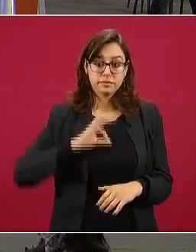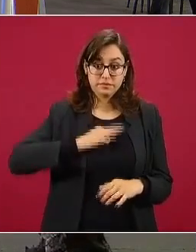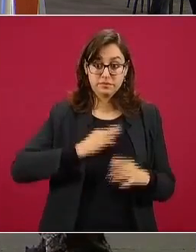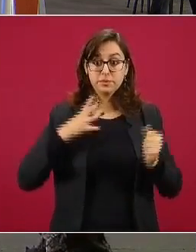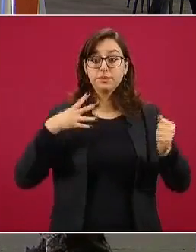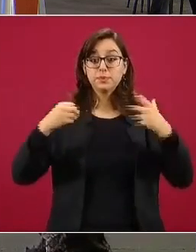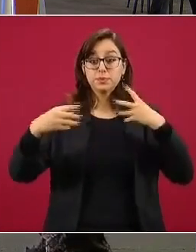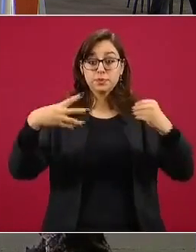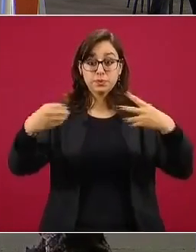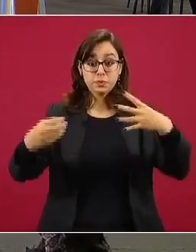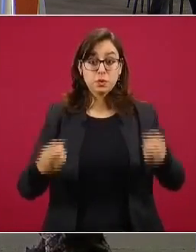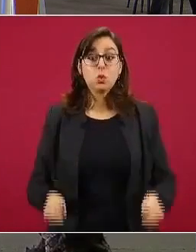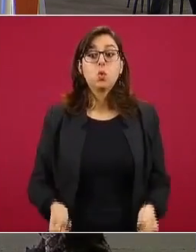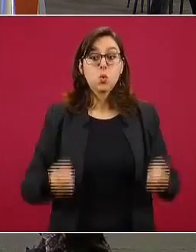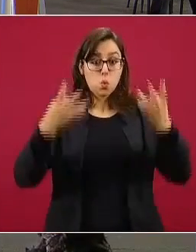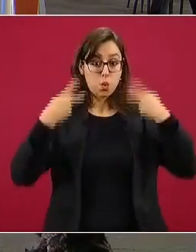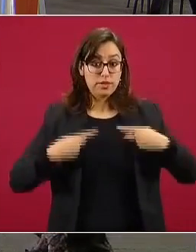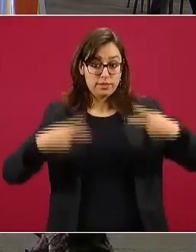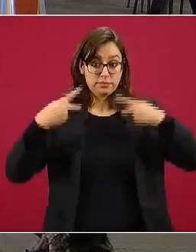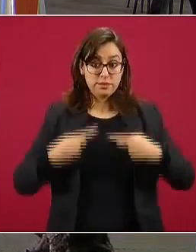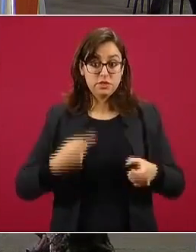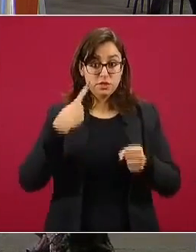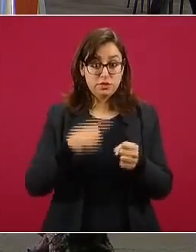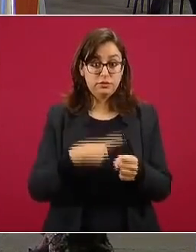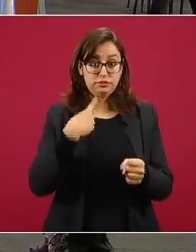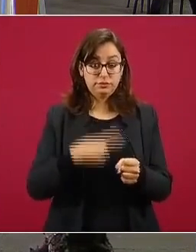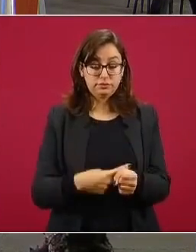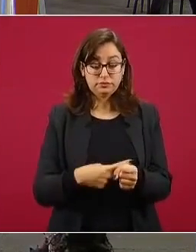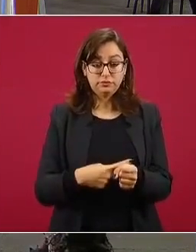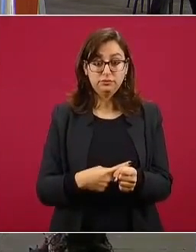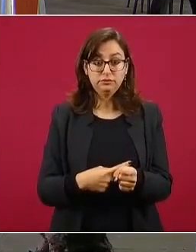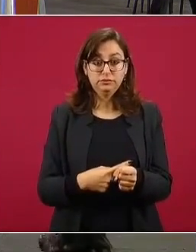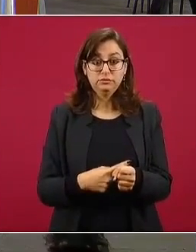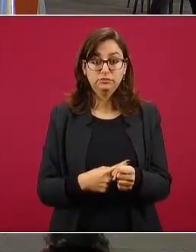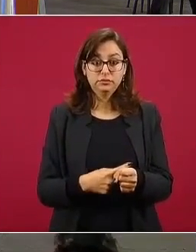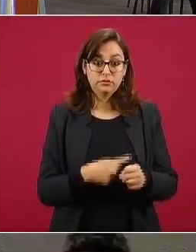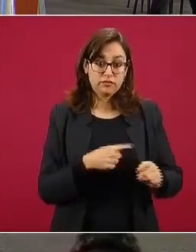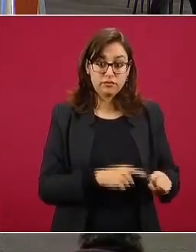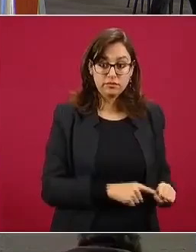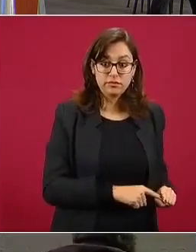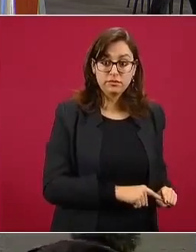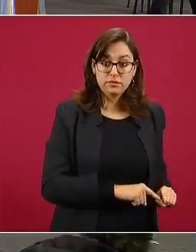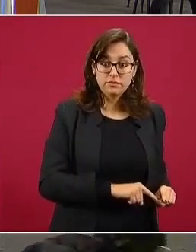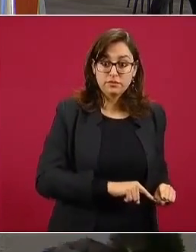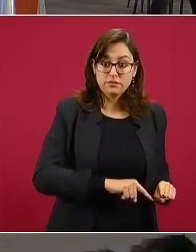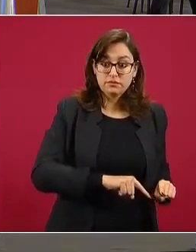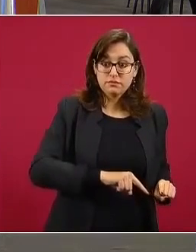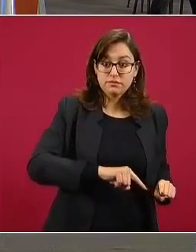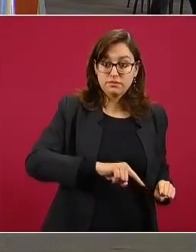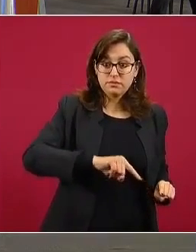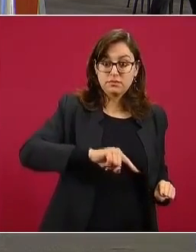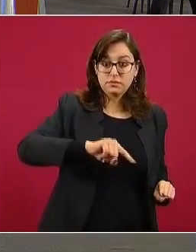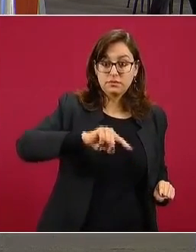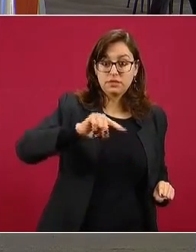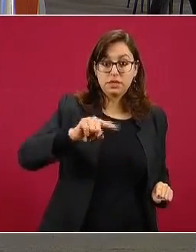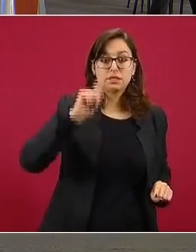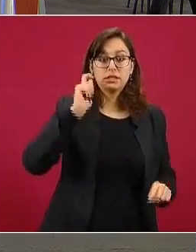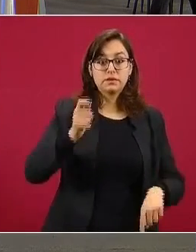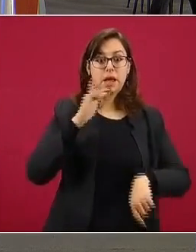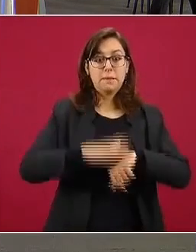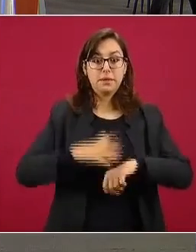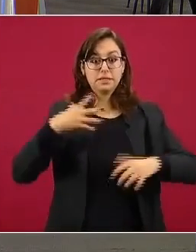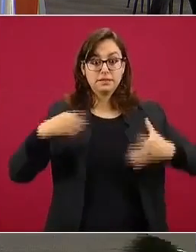número de eventos, en estas situaciones casos estimados, lo que quiere decir que entre más alta es la curva, mayor número de casos,